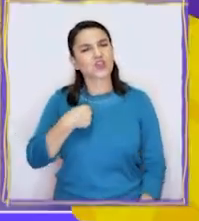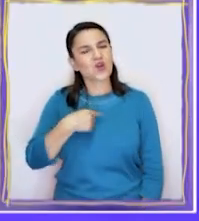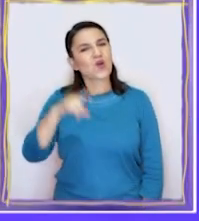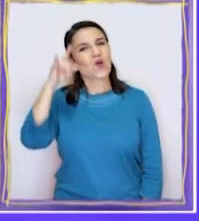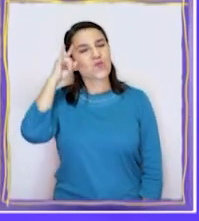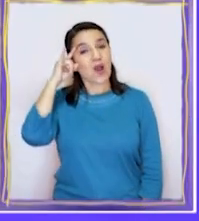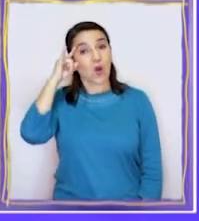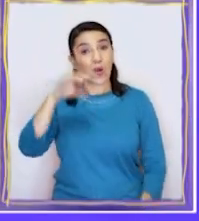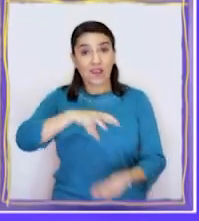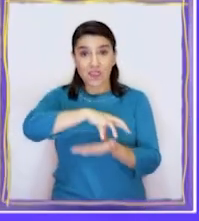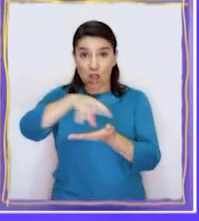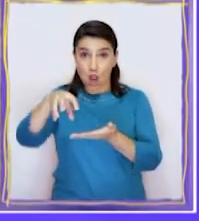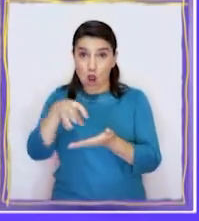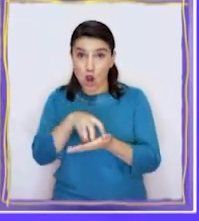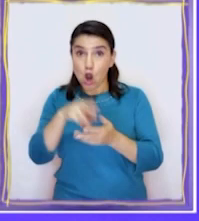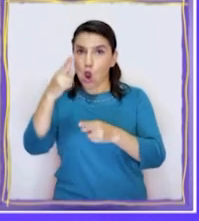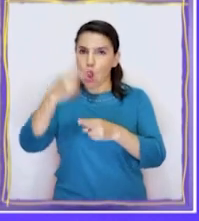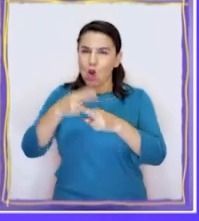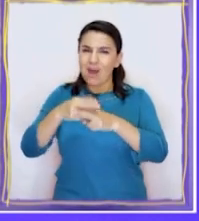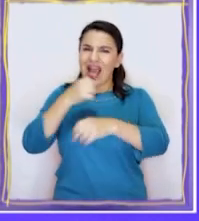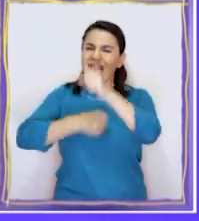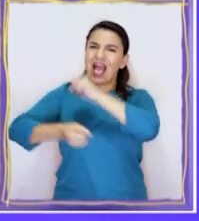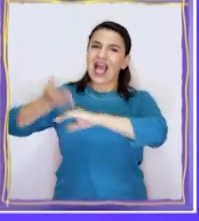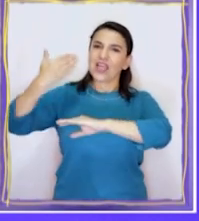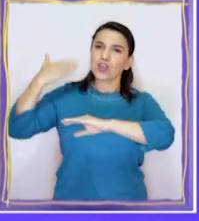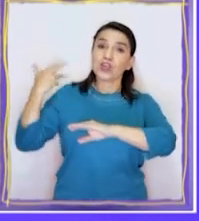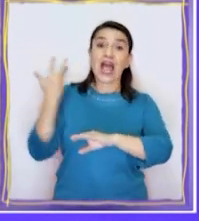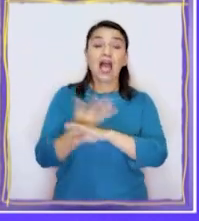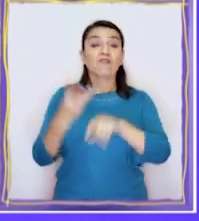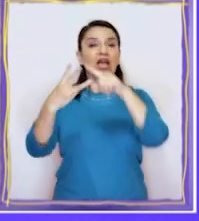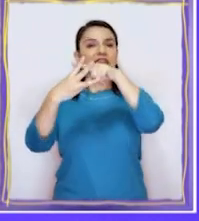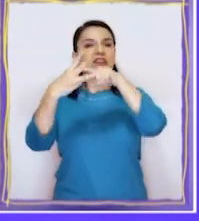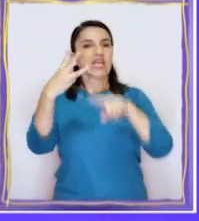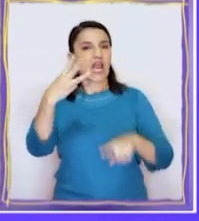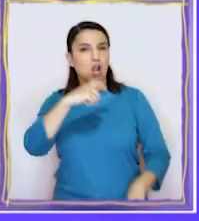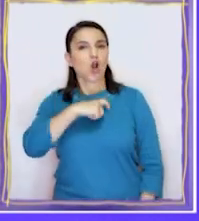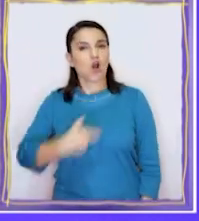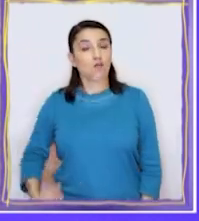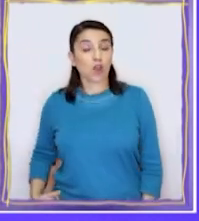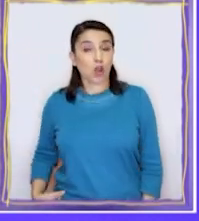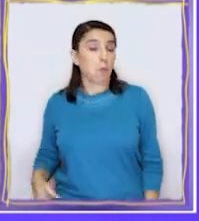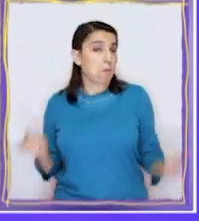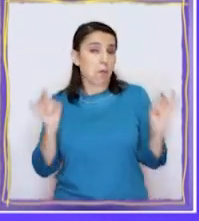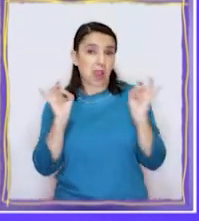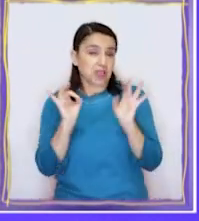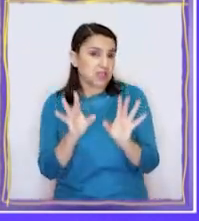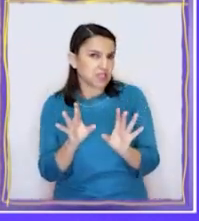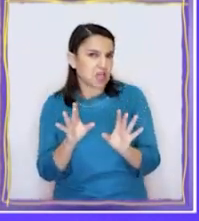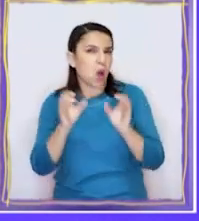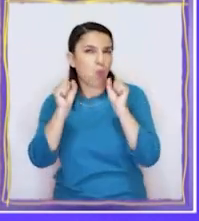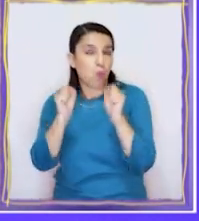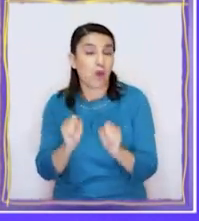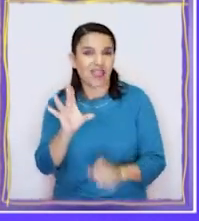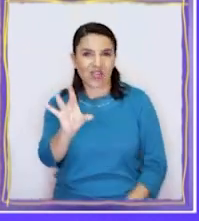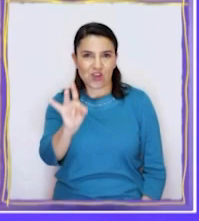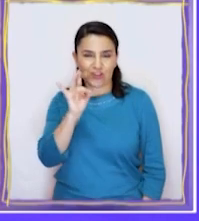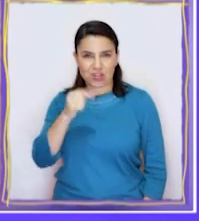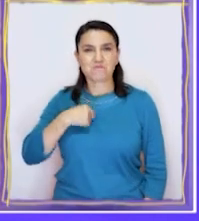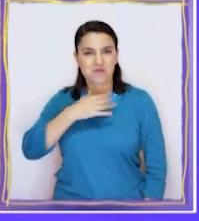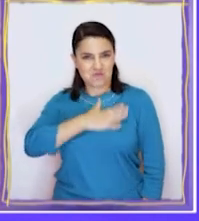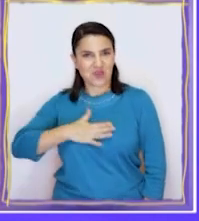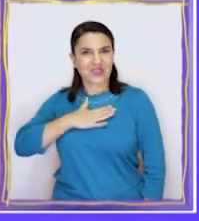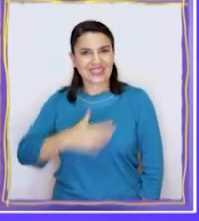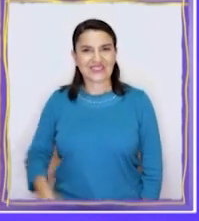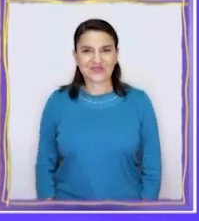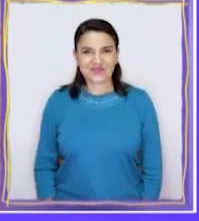Yo me acuerdo que en Roma hace muchos siglos atrás tuvieron tres tipos de gobierno. Quizás por ahí puedo encontrar